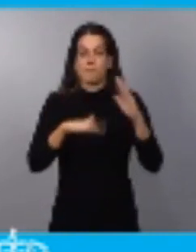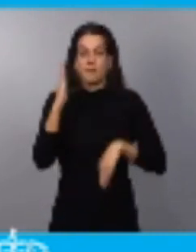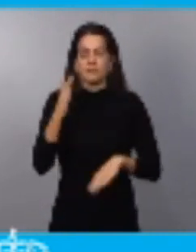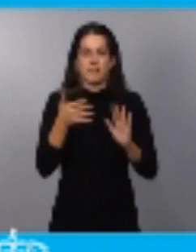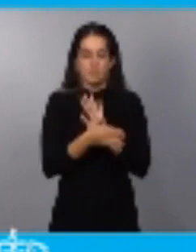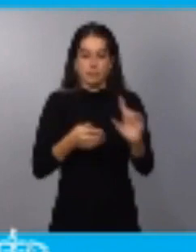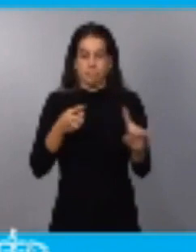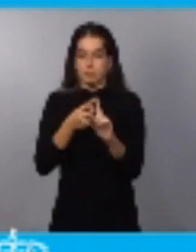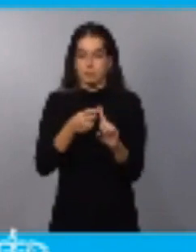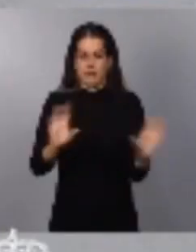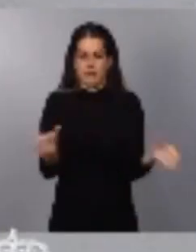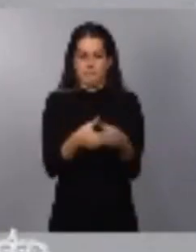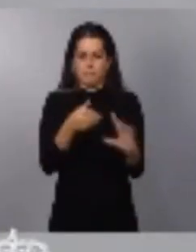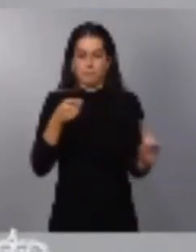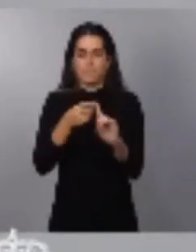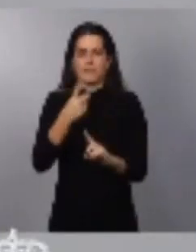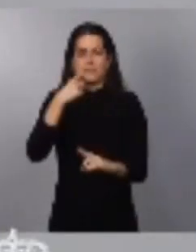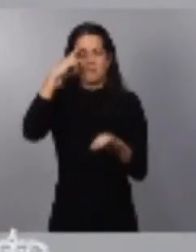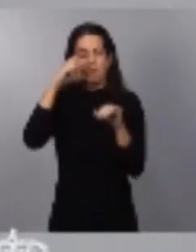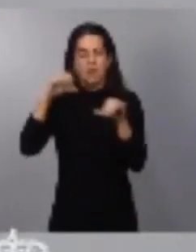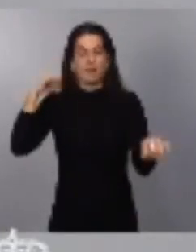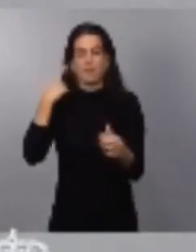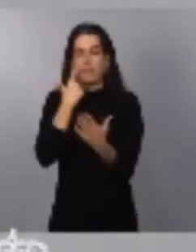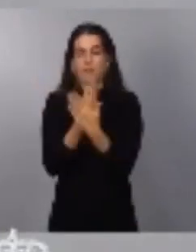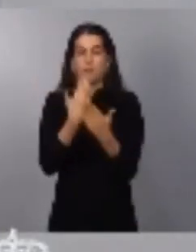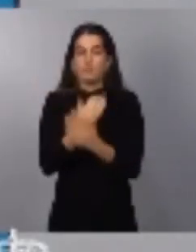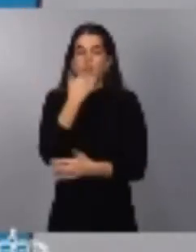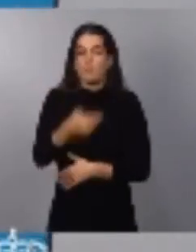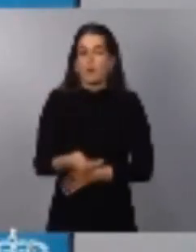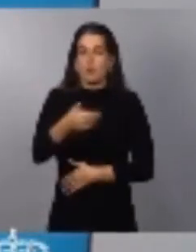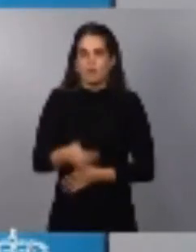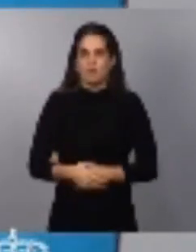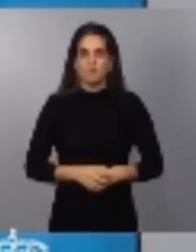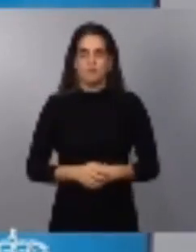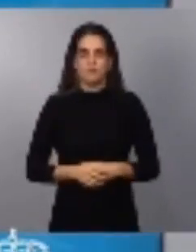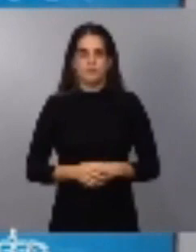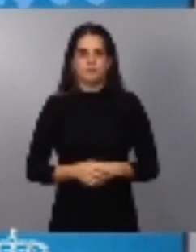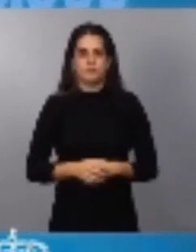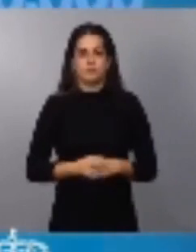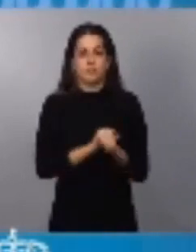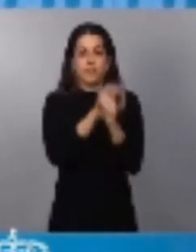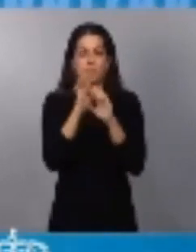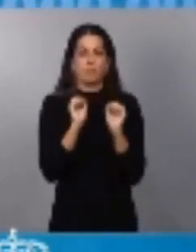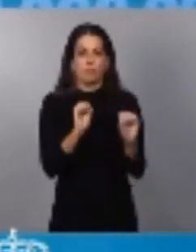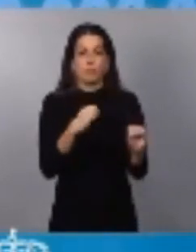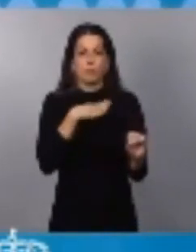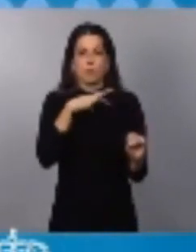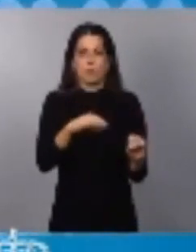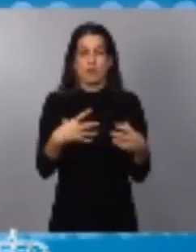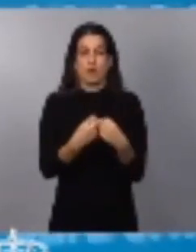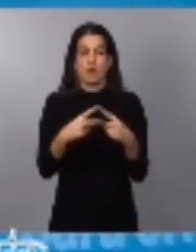Y la experiencia nos ha demostrado algo muy importante, y es que se puede combatir al virus con una herramienta fundamental, que es la